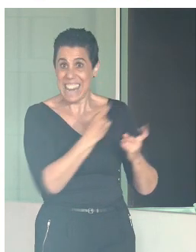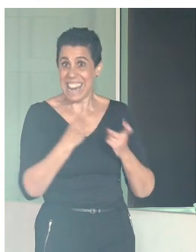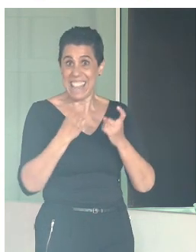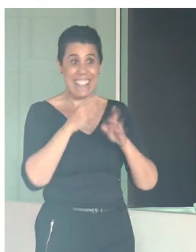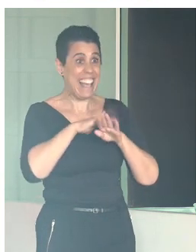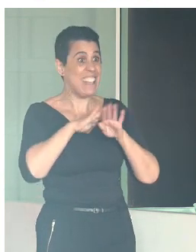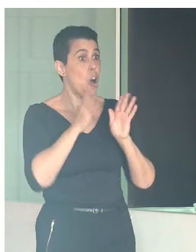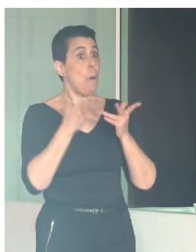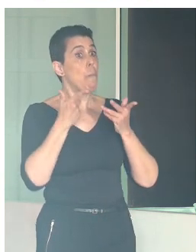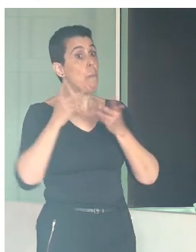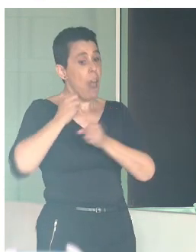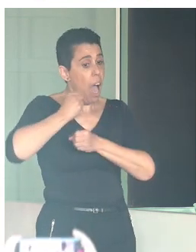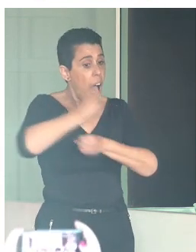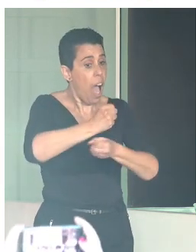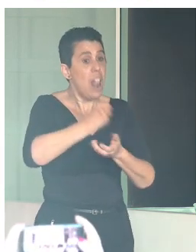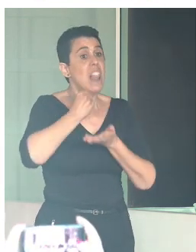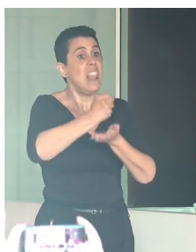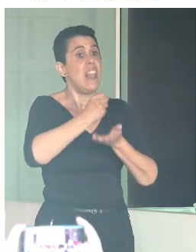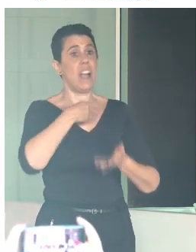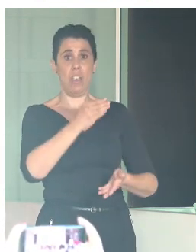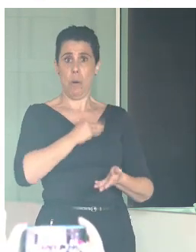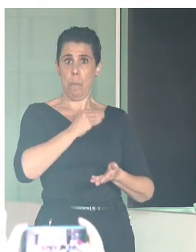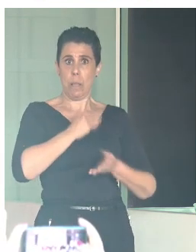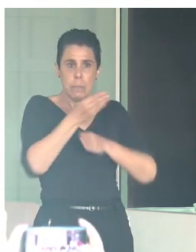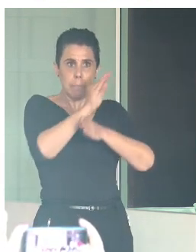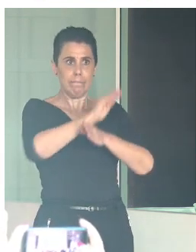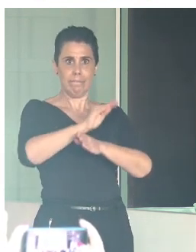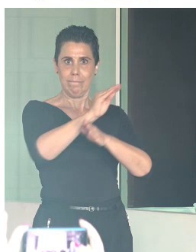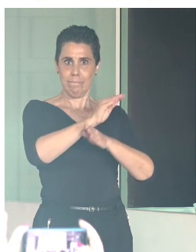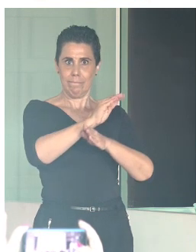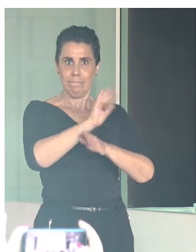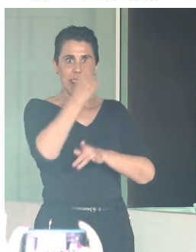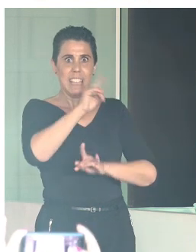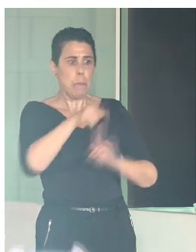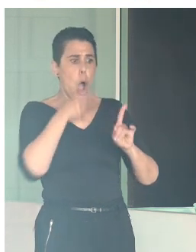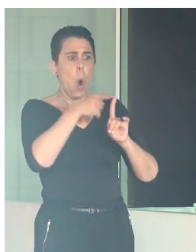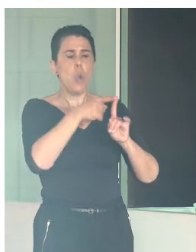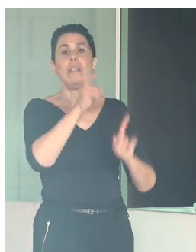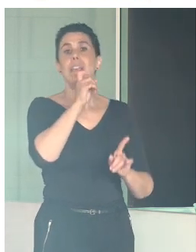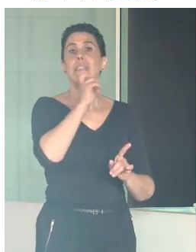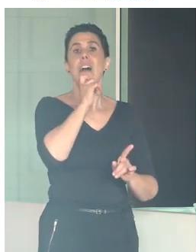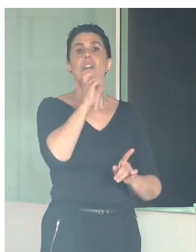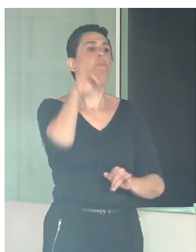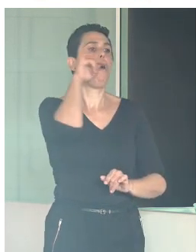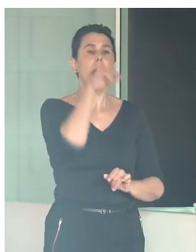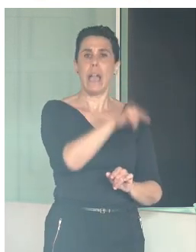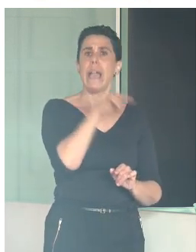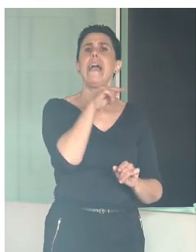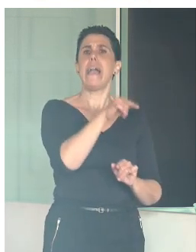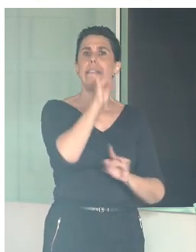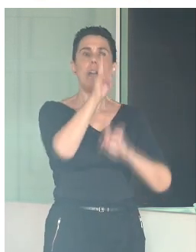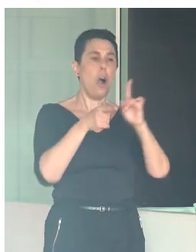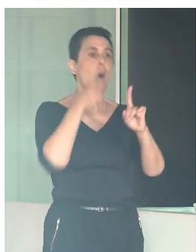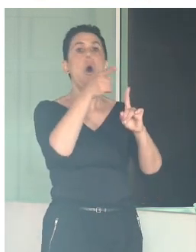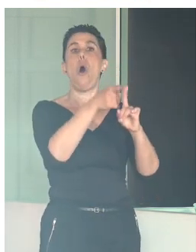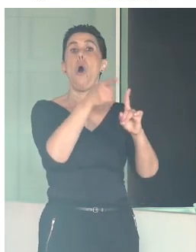patrimonial y también clave para conciliar los usos que se dan en este espacio. Y esa es la razón de ser y la esencia de que hayamos creado